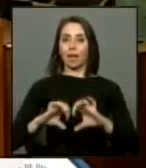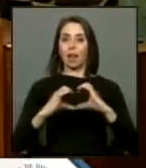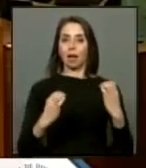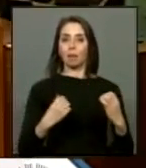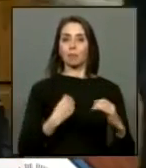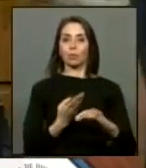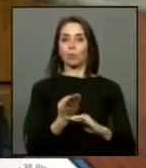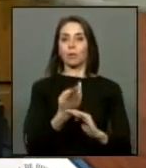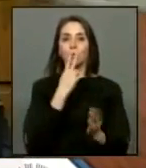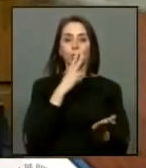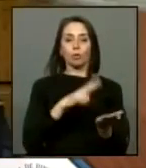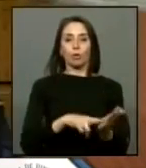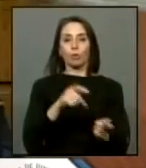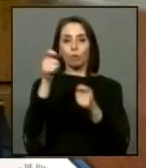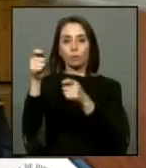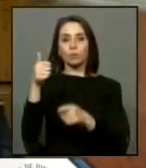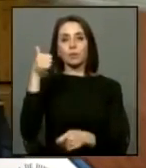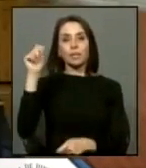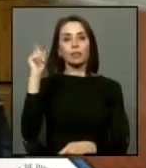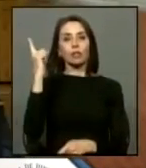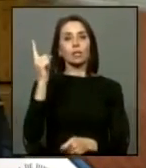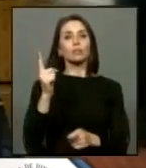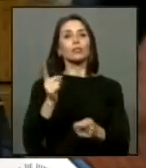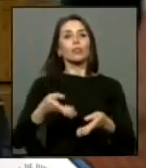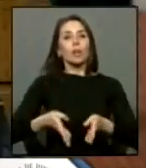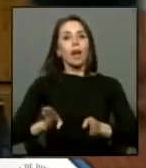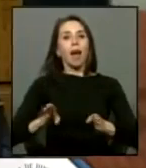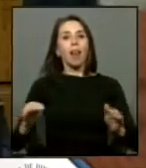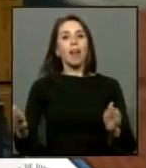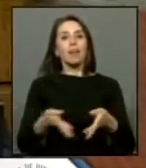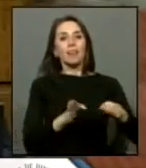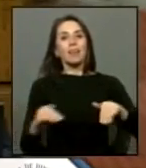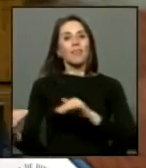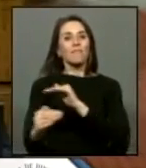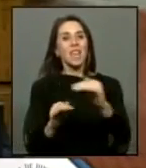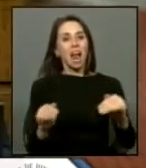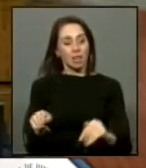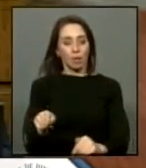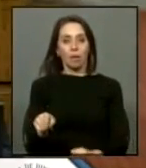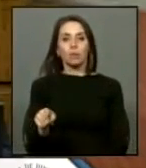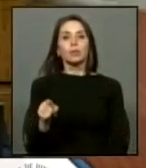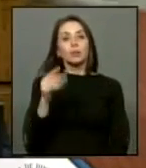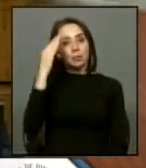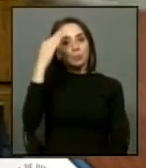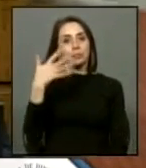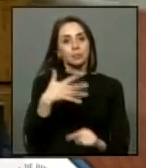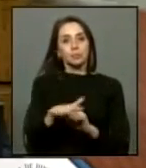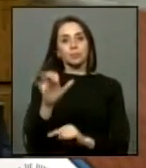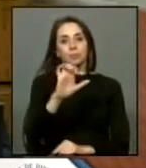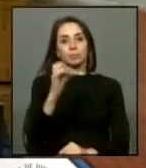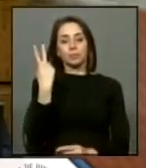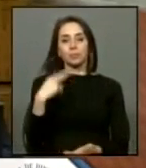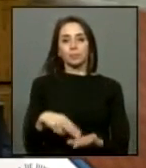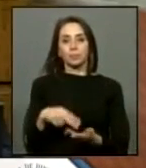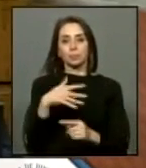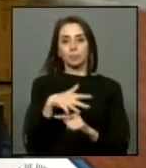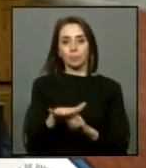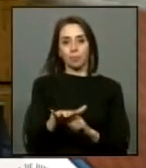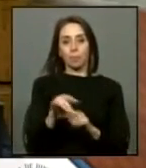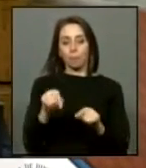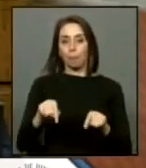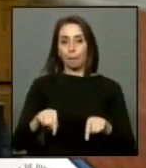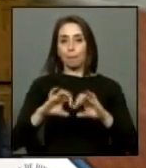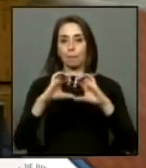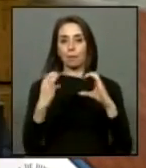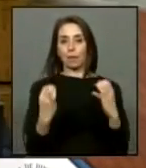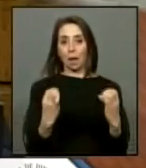solicito su oficio al director nacional de habilidad en el siguiente tenor y sentido. El día 15 de de enero del año 2015, por esta misma